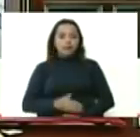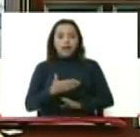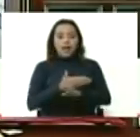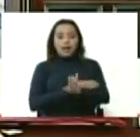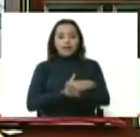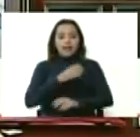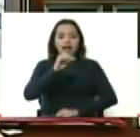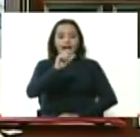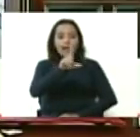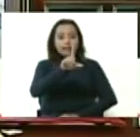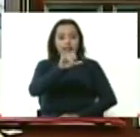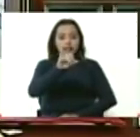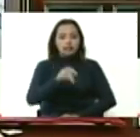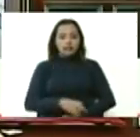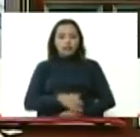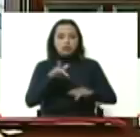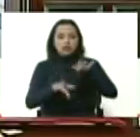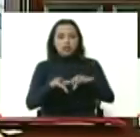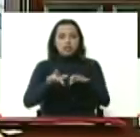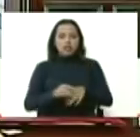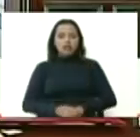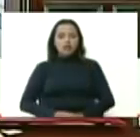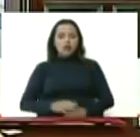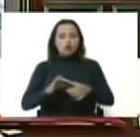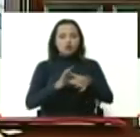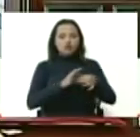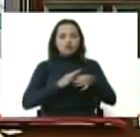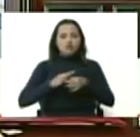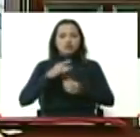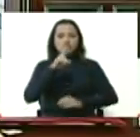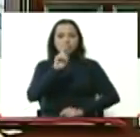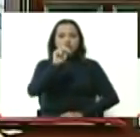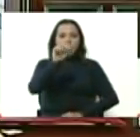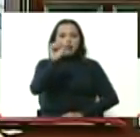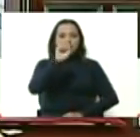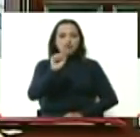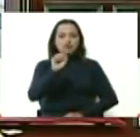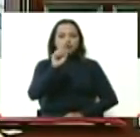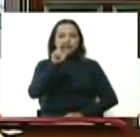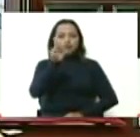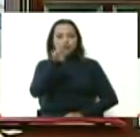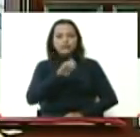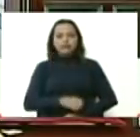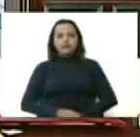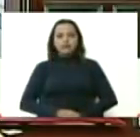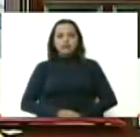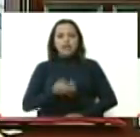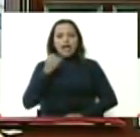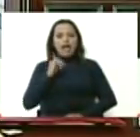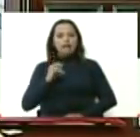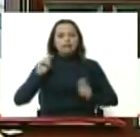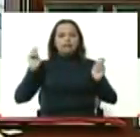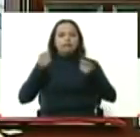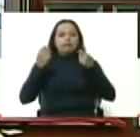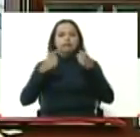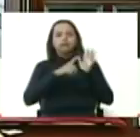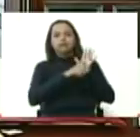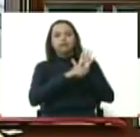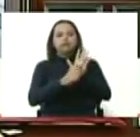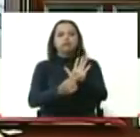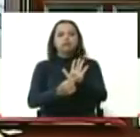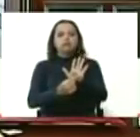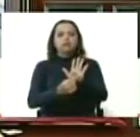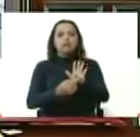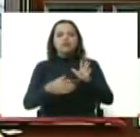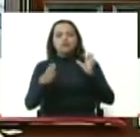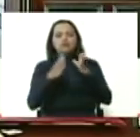de la Unión de Naciones Suramericanas UNASUR Alí Rodríguez llevaba su proclama por toda Suramérica